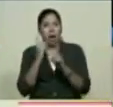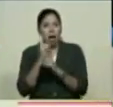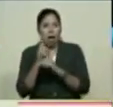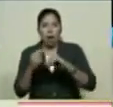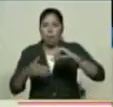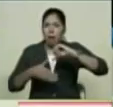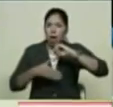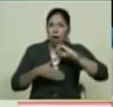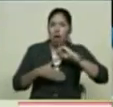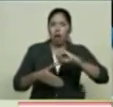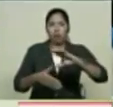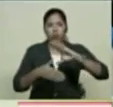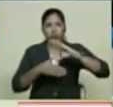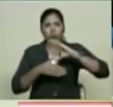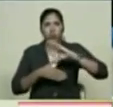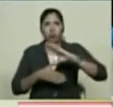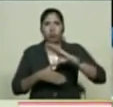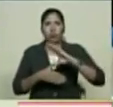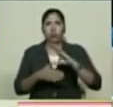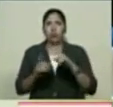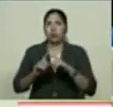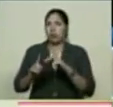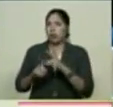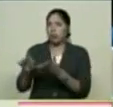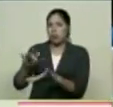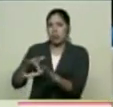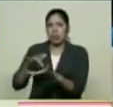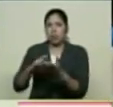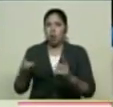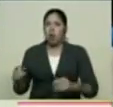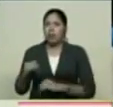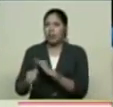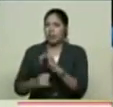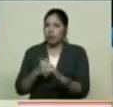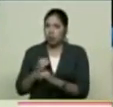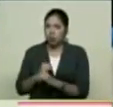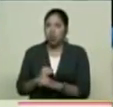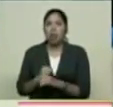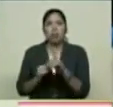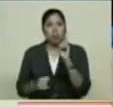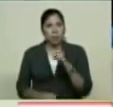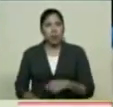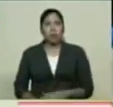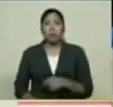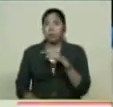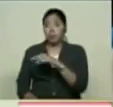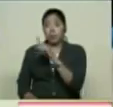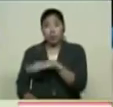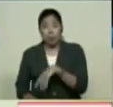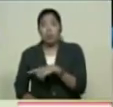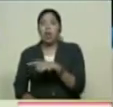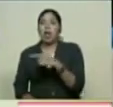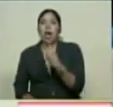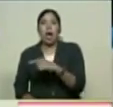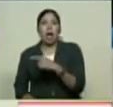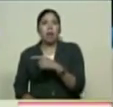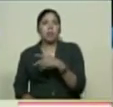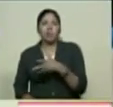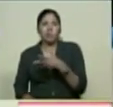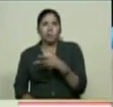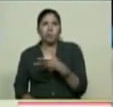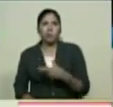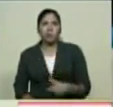sudamericanos A encuentros internacionales Y eso también nos llena De orgullo Hay una movida también allí En nuestro municipio Que tiene que ver con